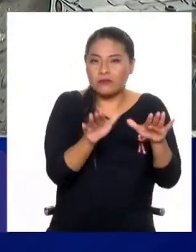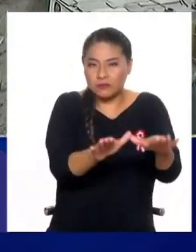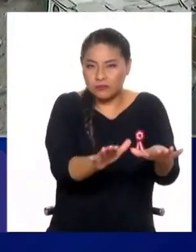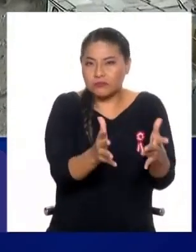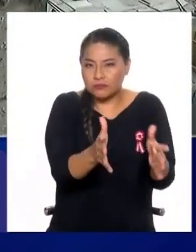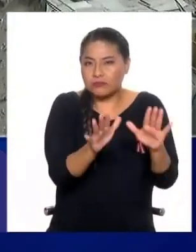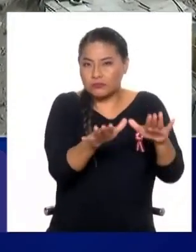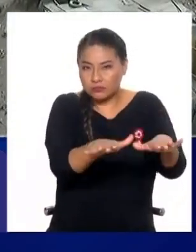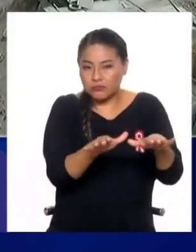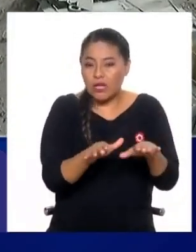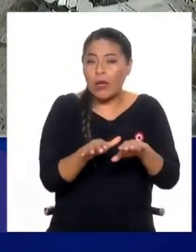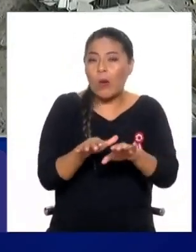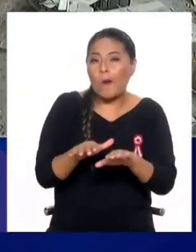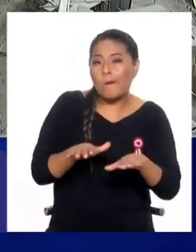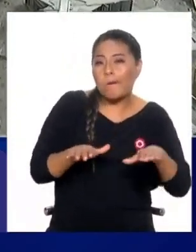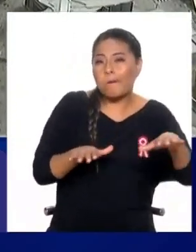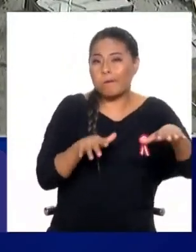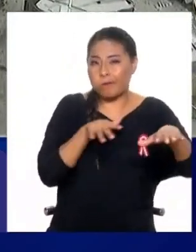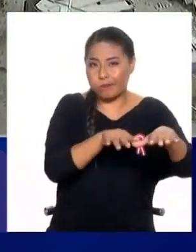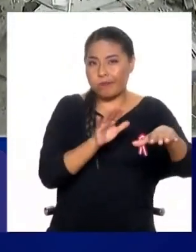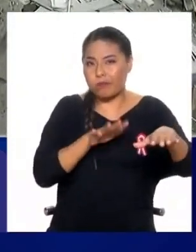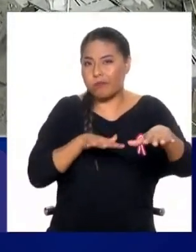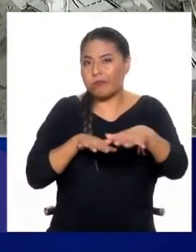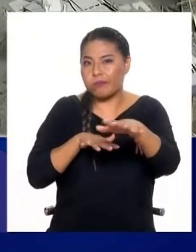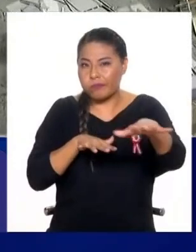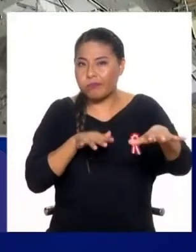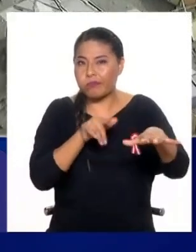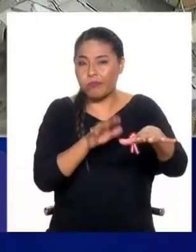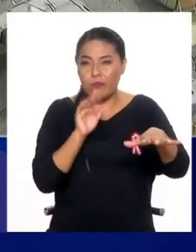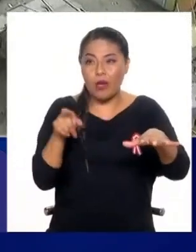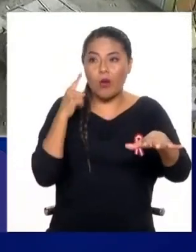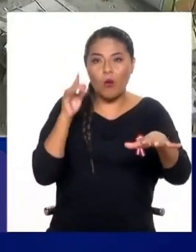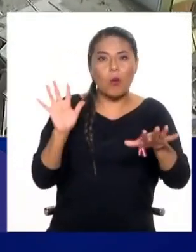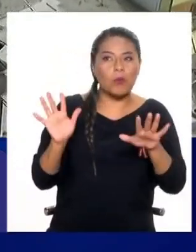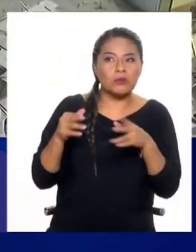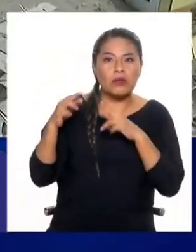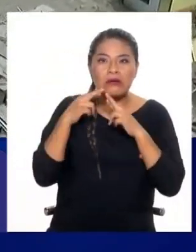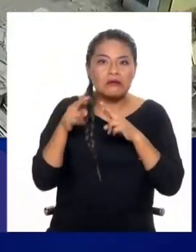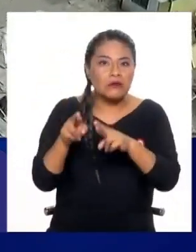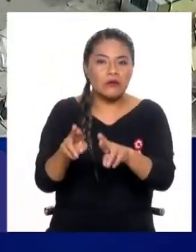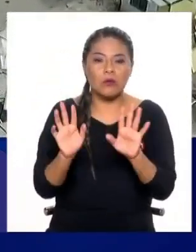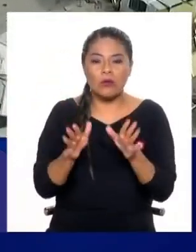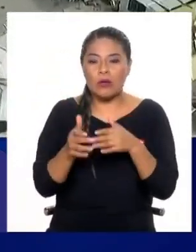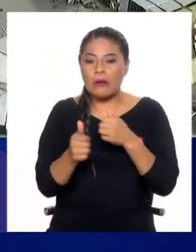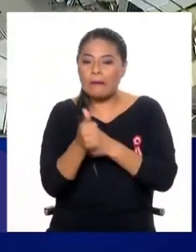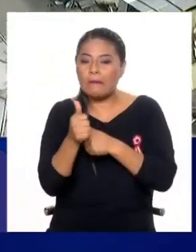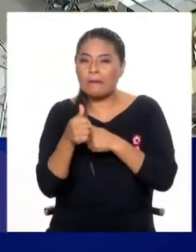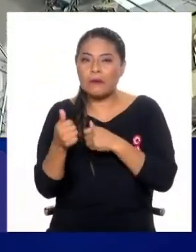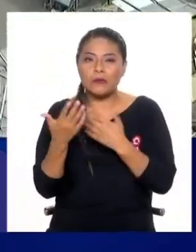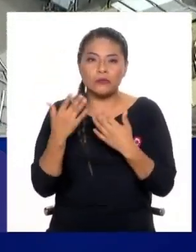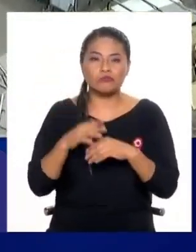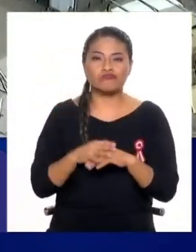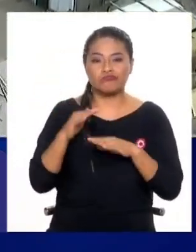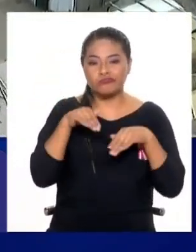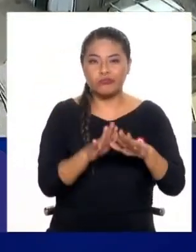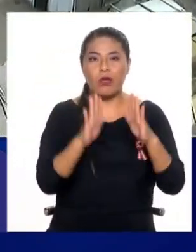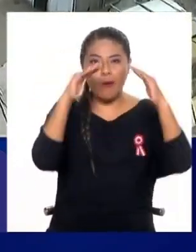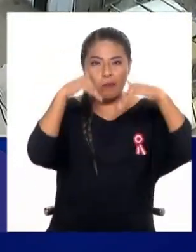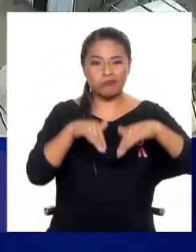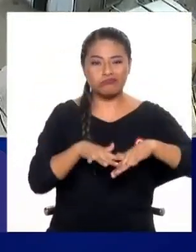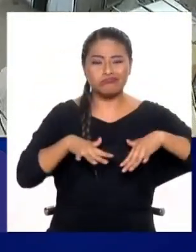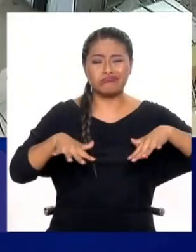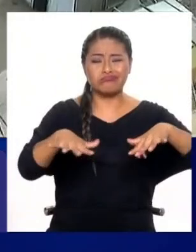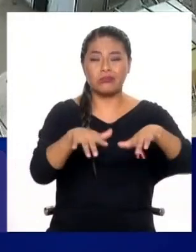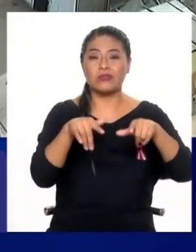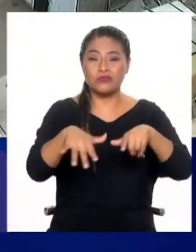desconectado o un suelo de riesgo, como tú mencionas, cauces de ríos, quebradas y demás.